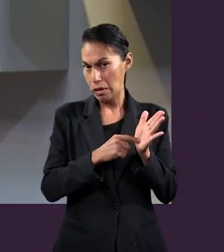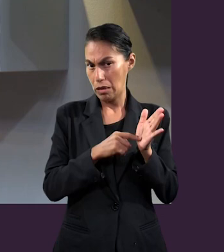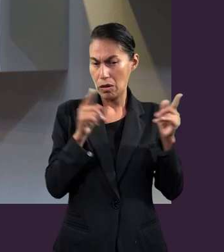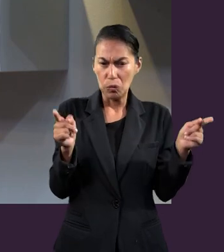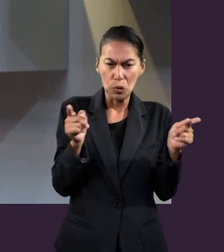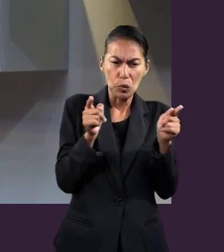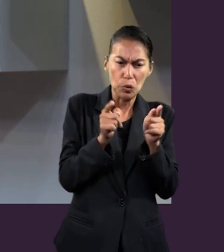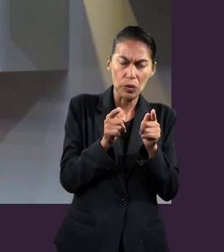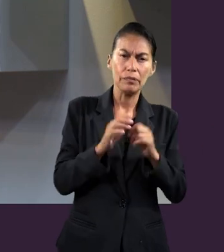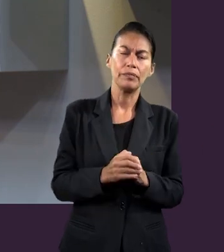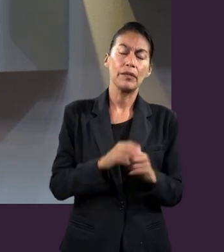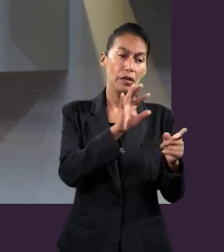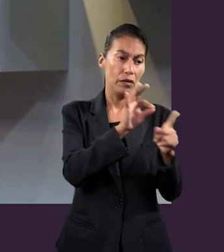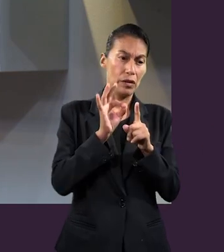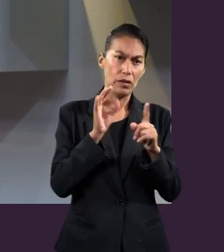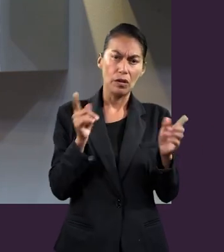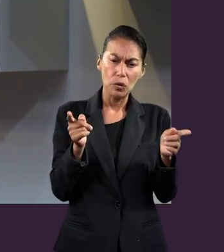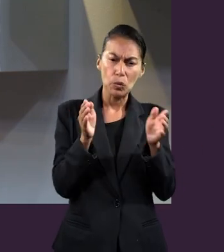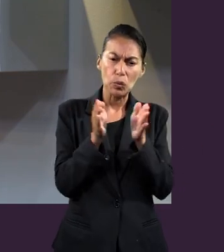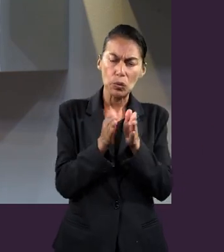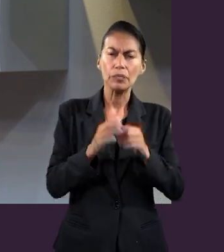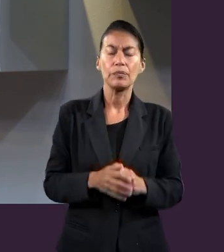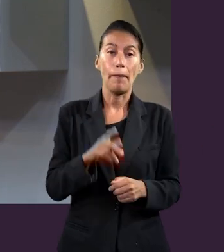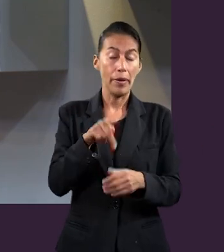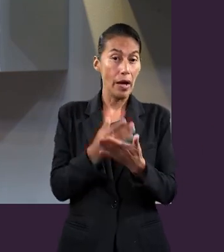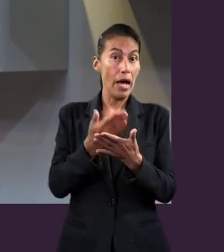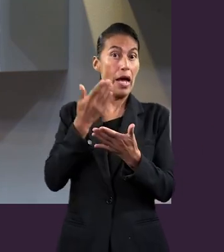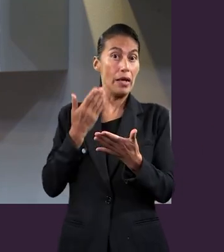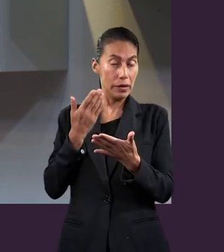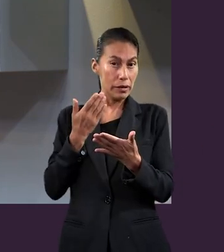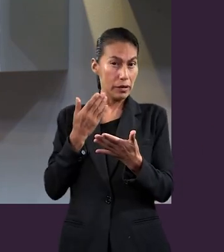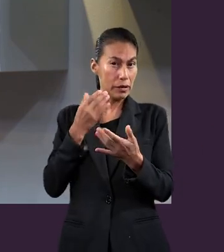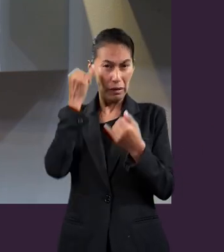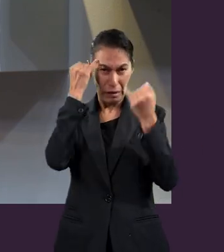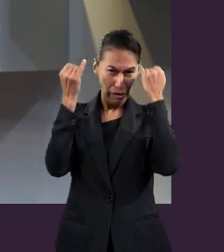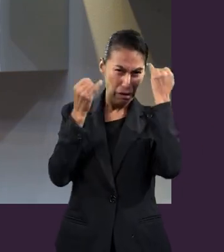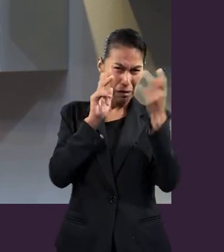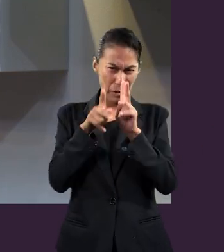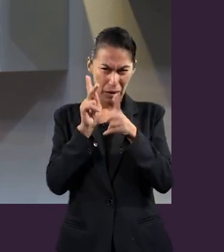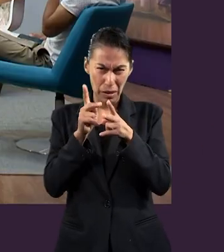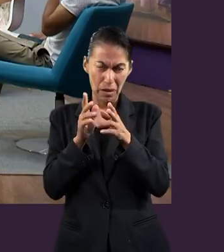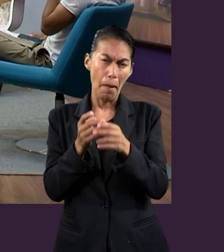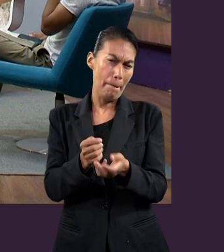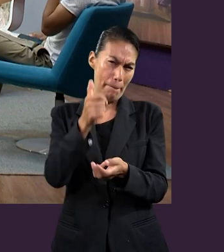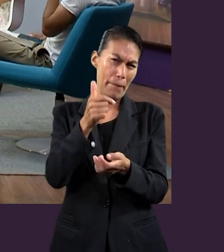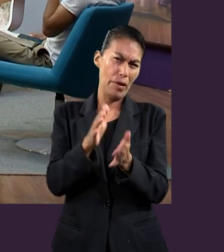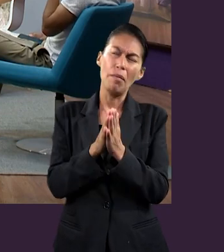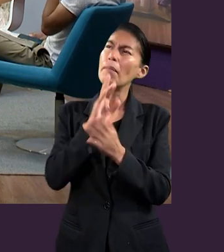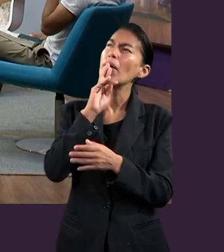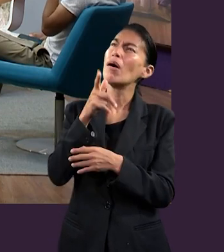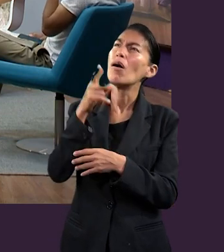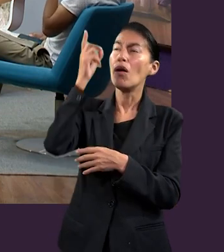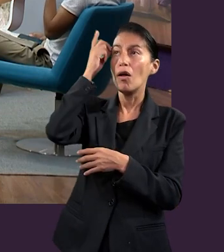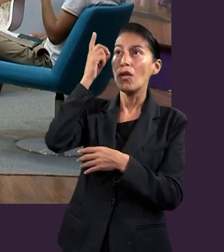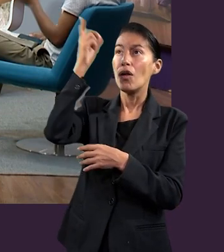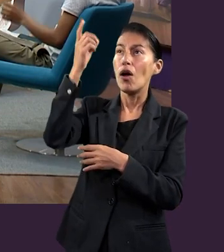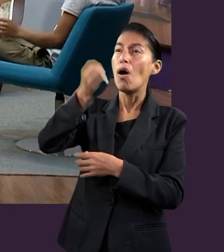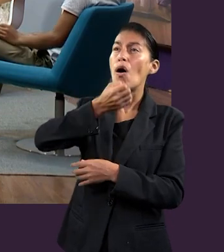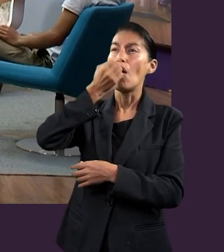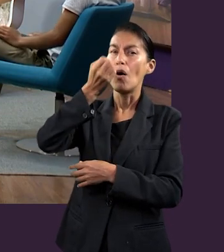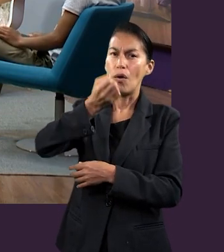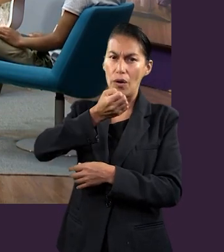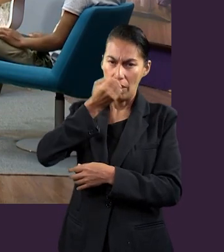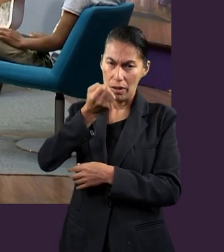síntesis de todo el libro, pero antes de abrir la Biblia y comentar las ideas, ¿por qué no pedimos la dirección de Dios? Siempre es